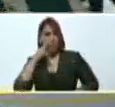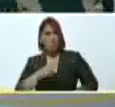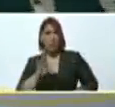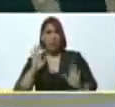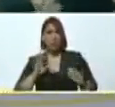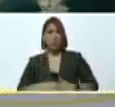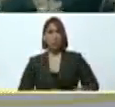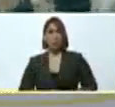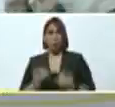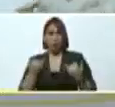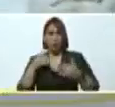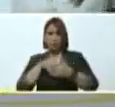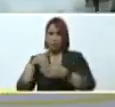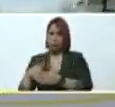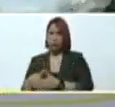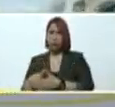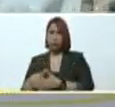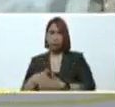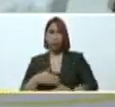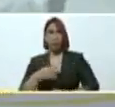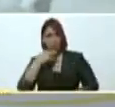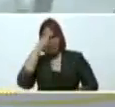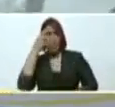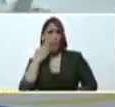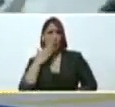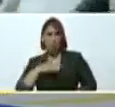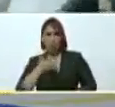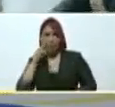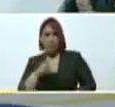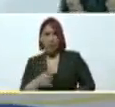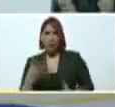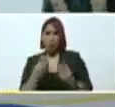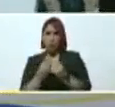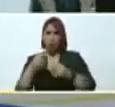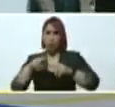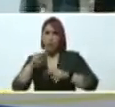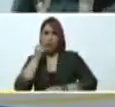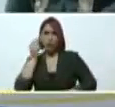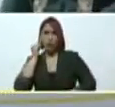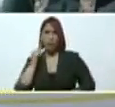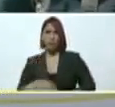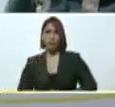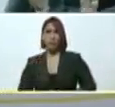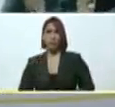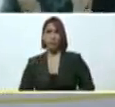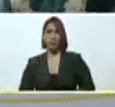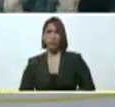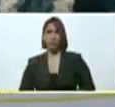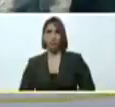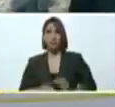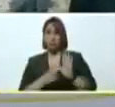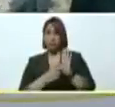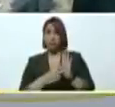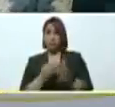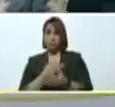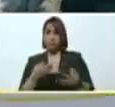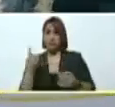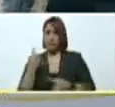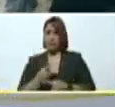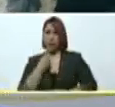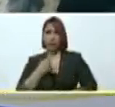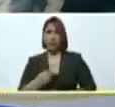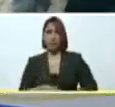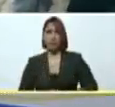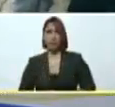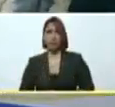tanto de las elecciones, los padres y madres pueden verlos con los niños y niñas. Verdaderamente, tengo que decir